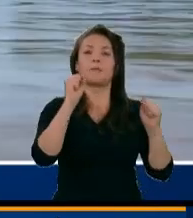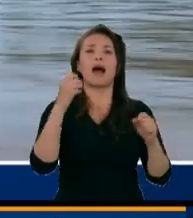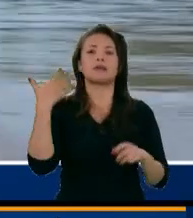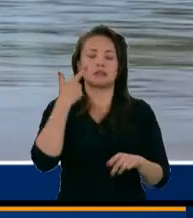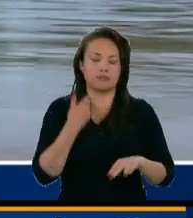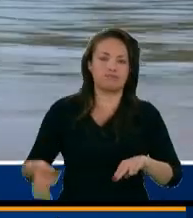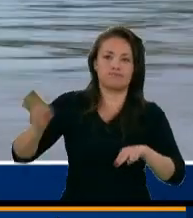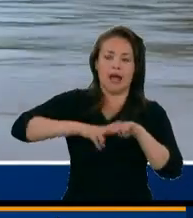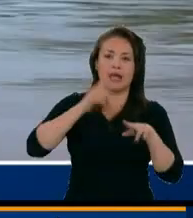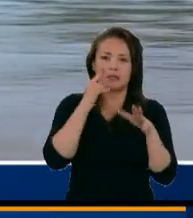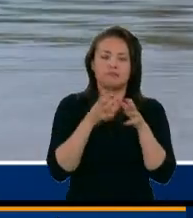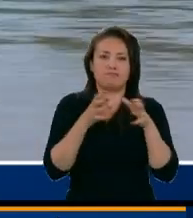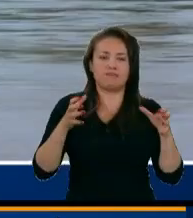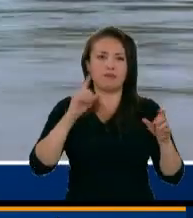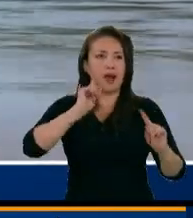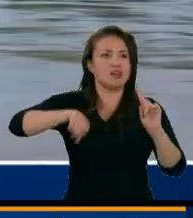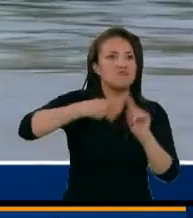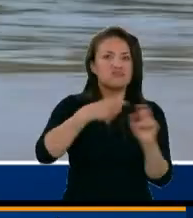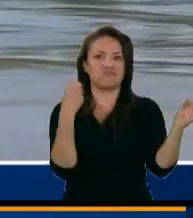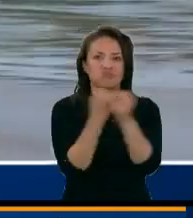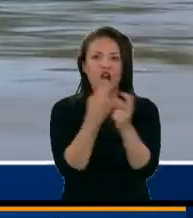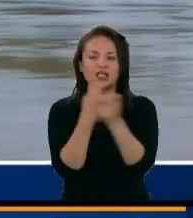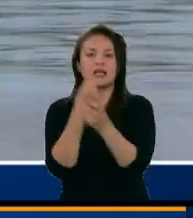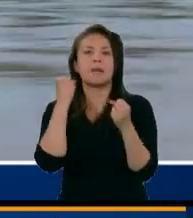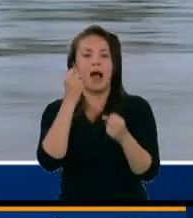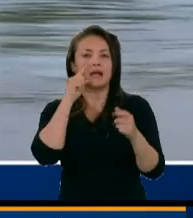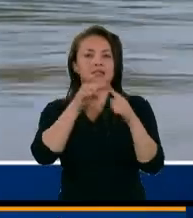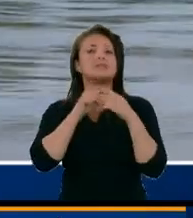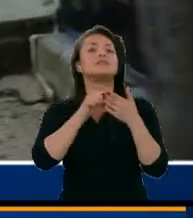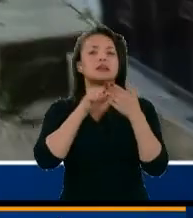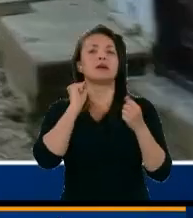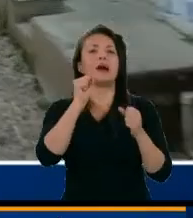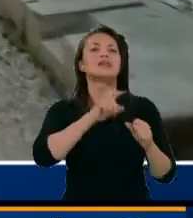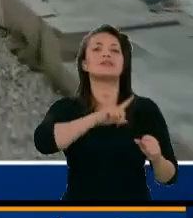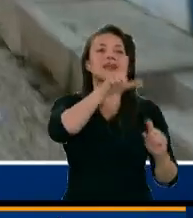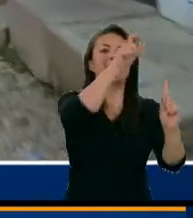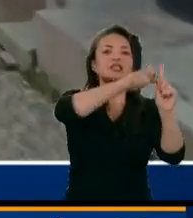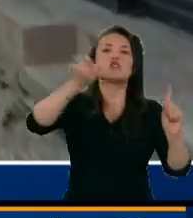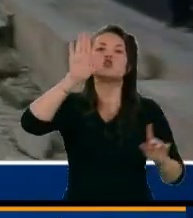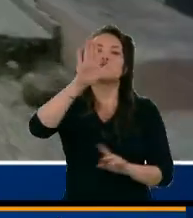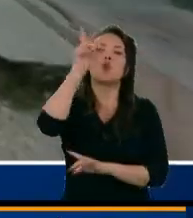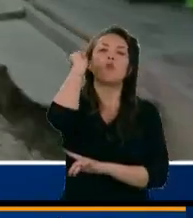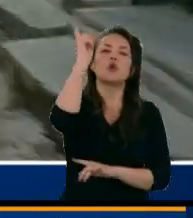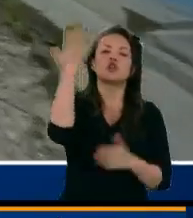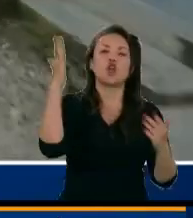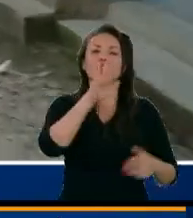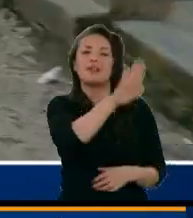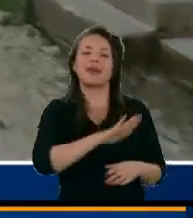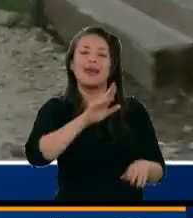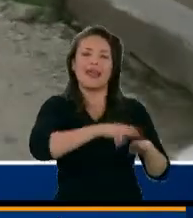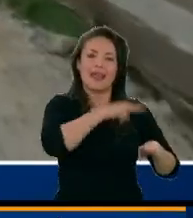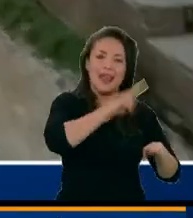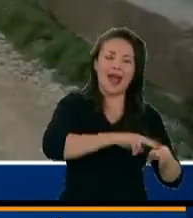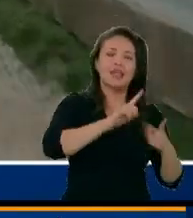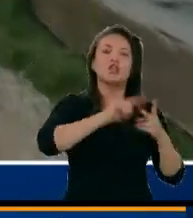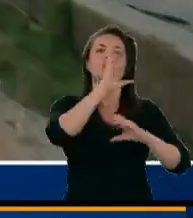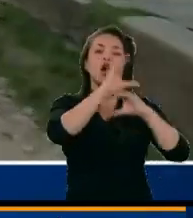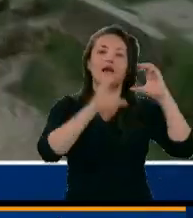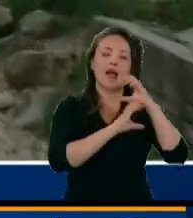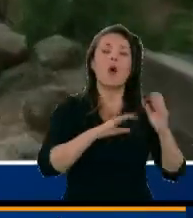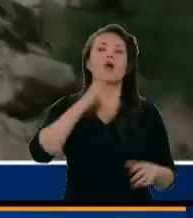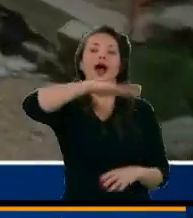mes de octubre estos hechos de violencia y que concentran la violencia contra liderazgos políticos. Son los departamentos de Nariño, Cauca,